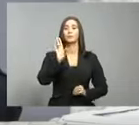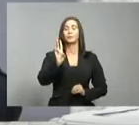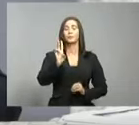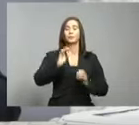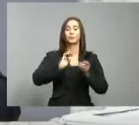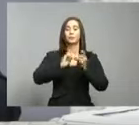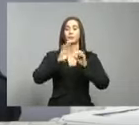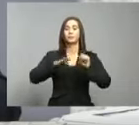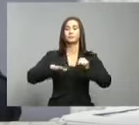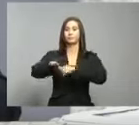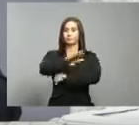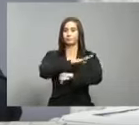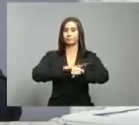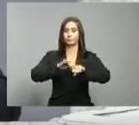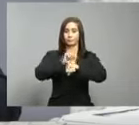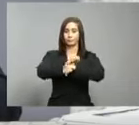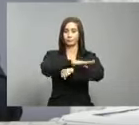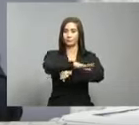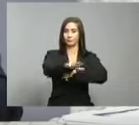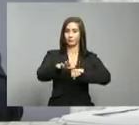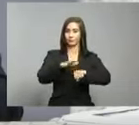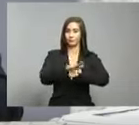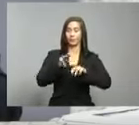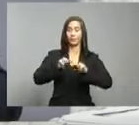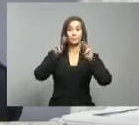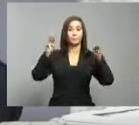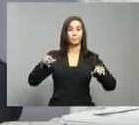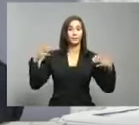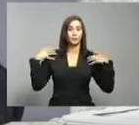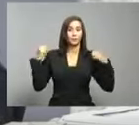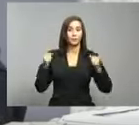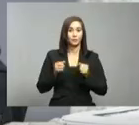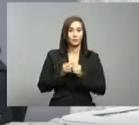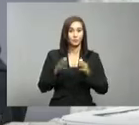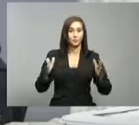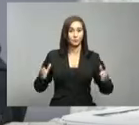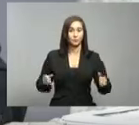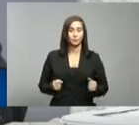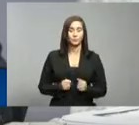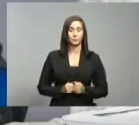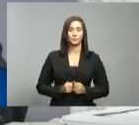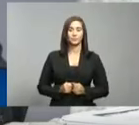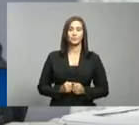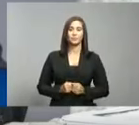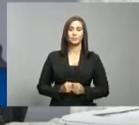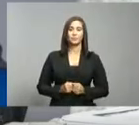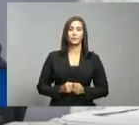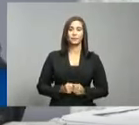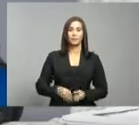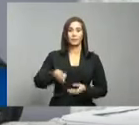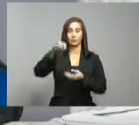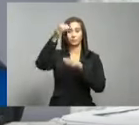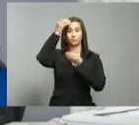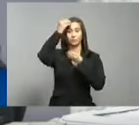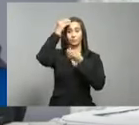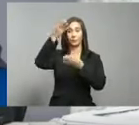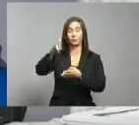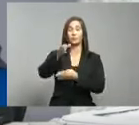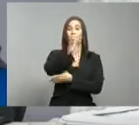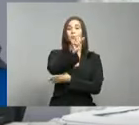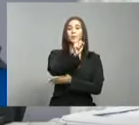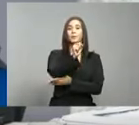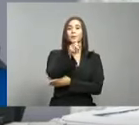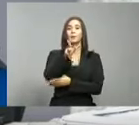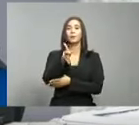Dirección General de Epidemiología del Ministerio de Salud Pública. Informamos que la plataforma